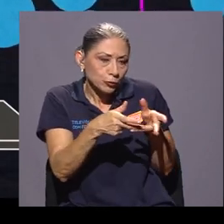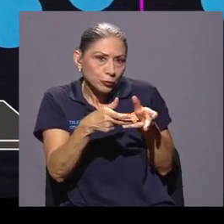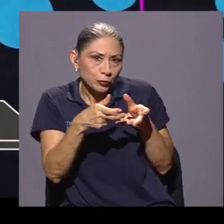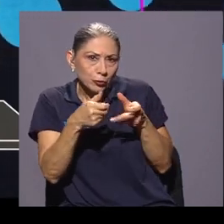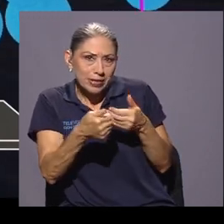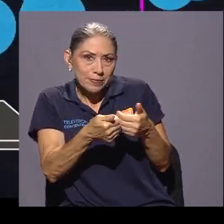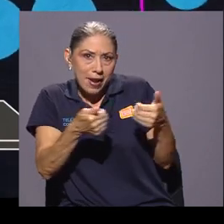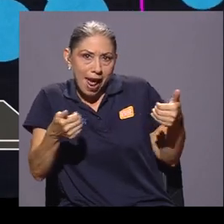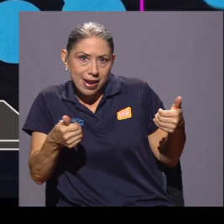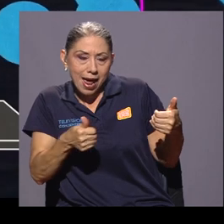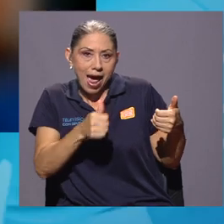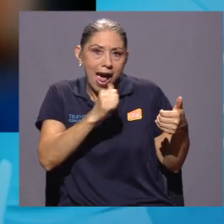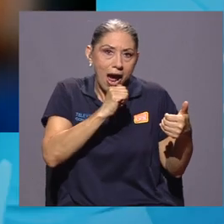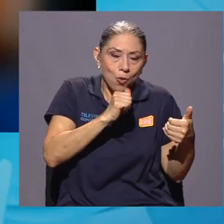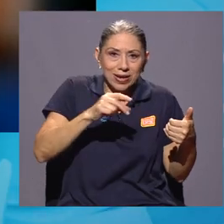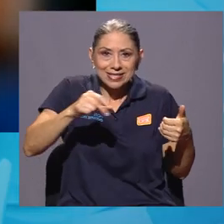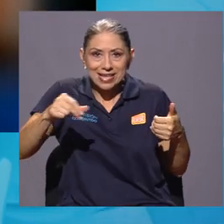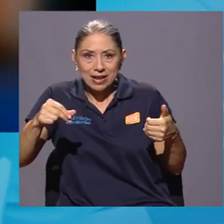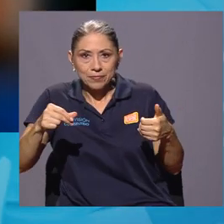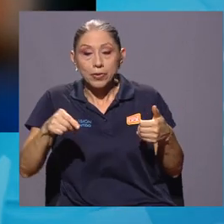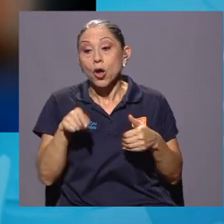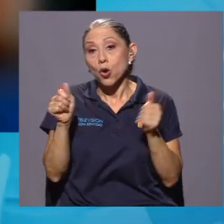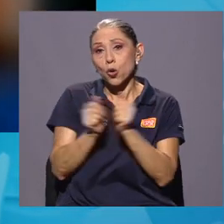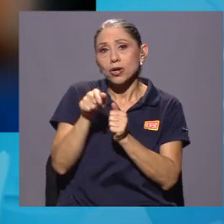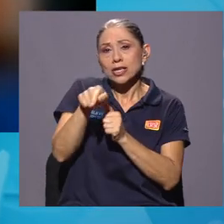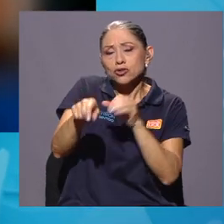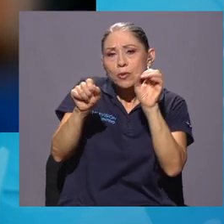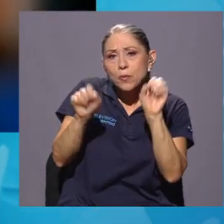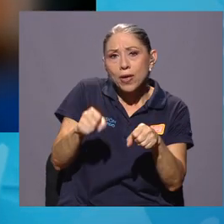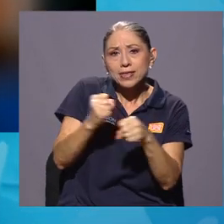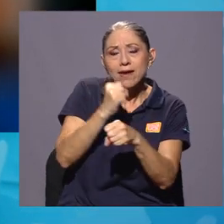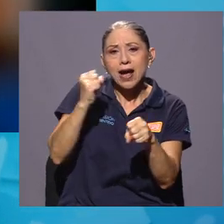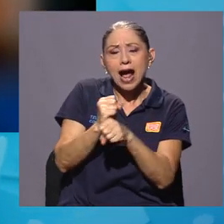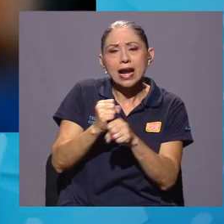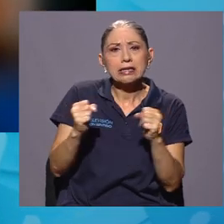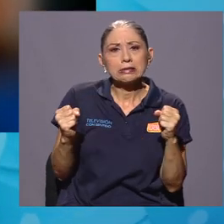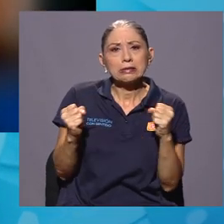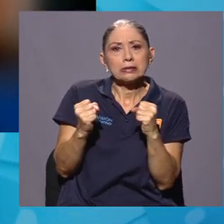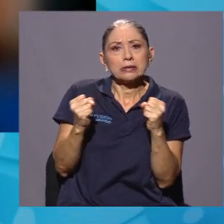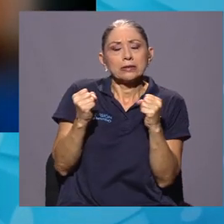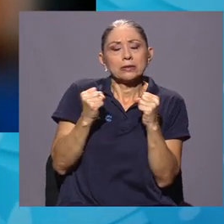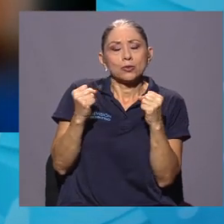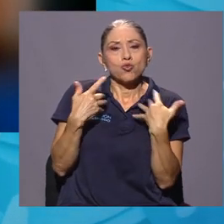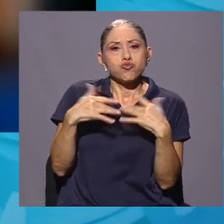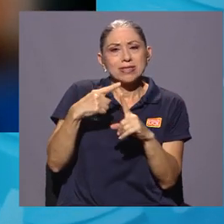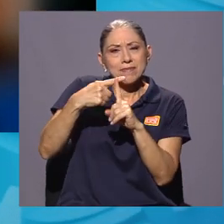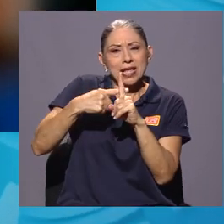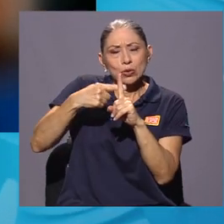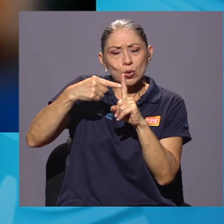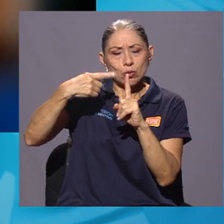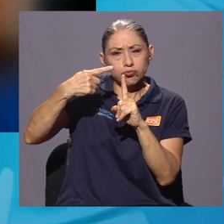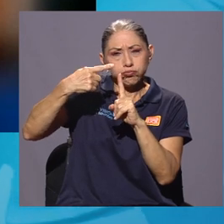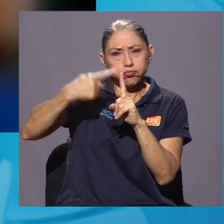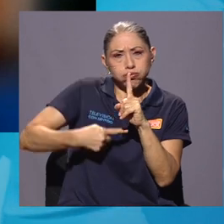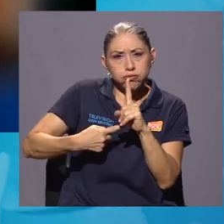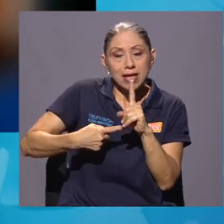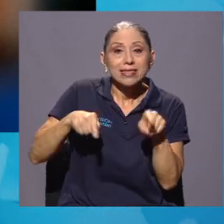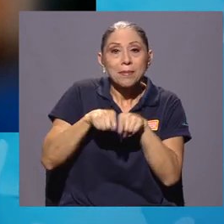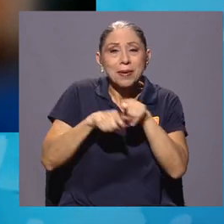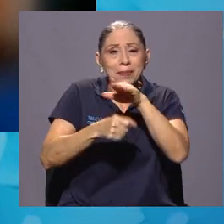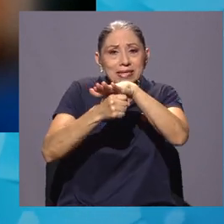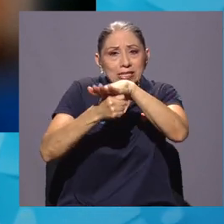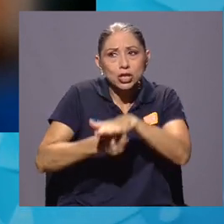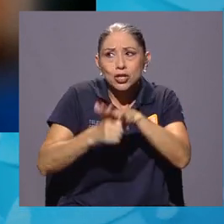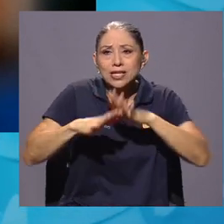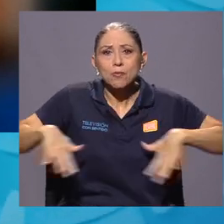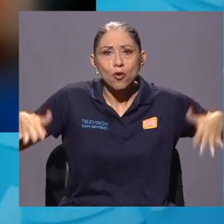corresponden a que puede operar a bajas temperaturas y a presiones, digamos, atmosféricas, lo que genera que el gasto